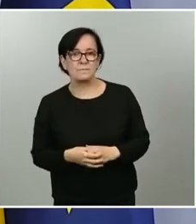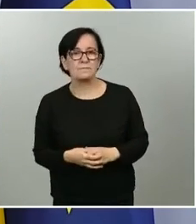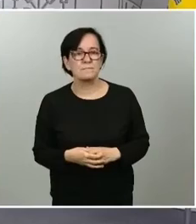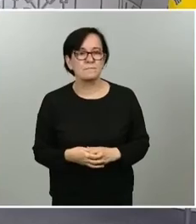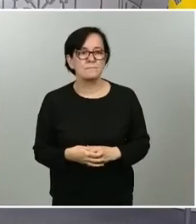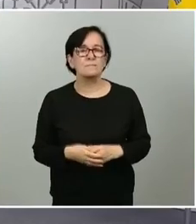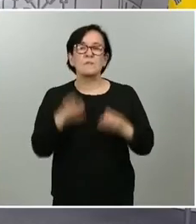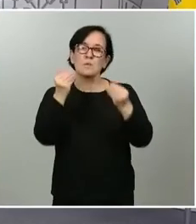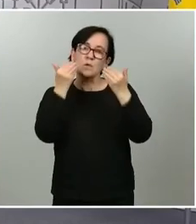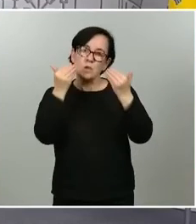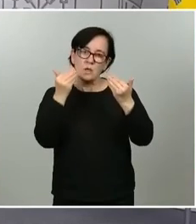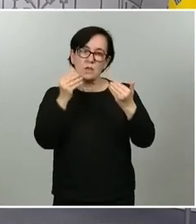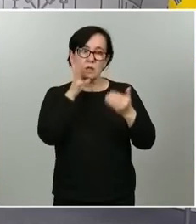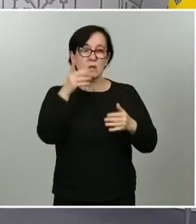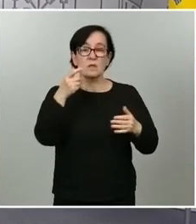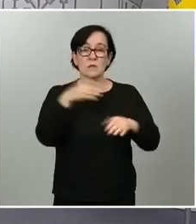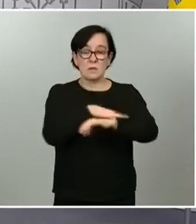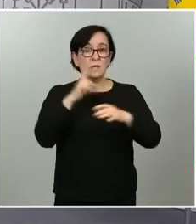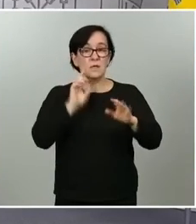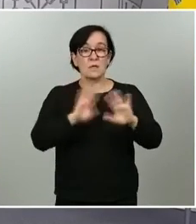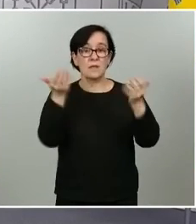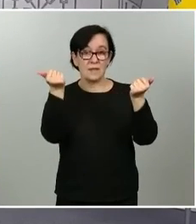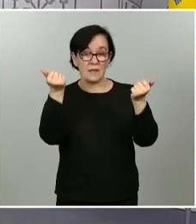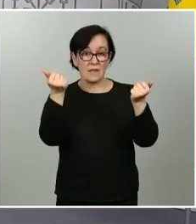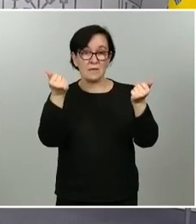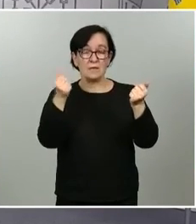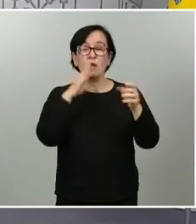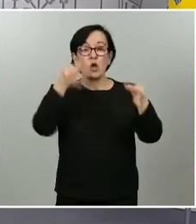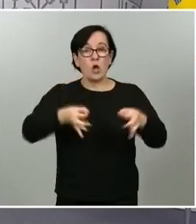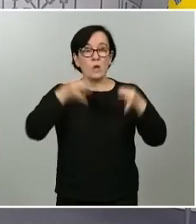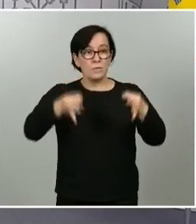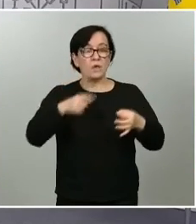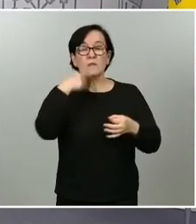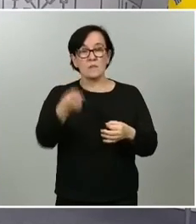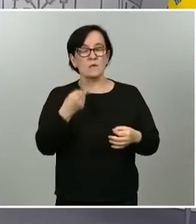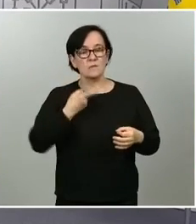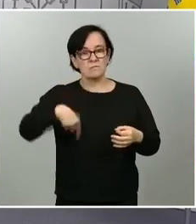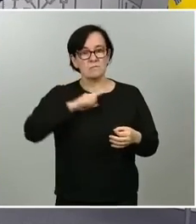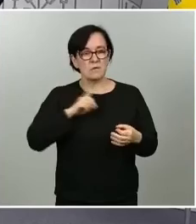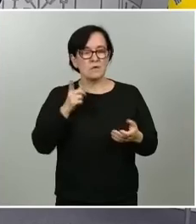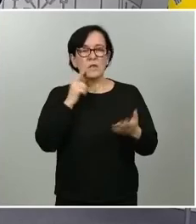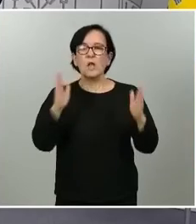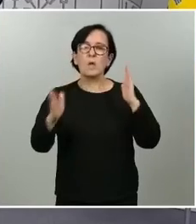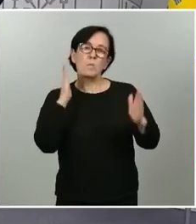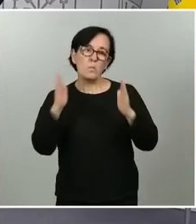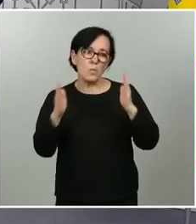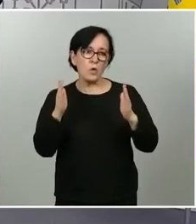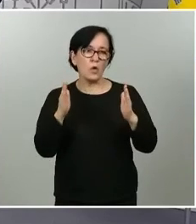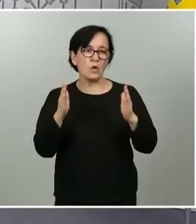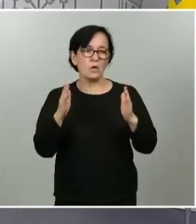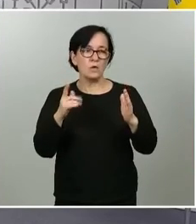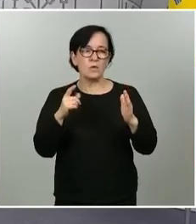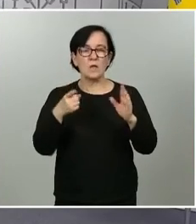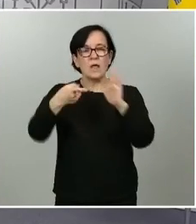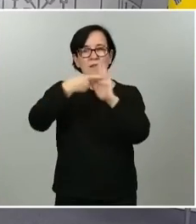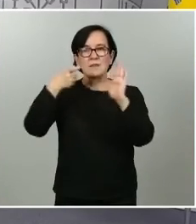gracias ministro y con esto despedimos esta conexión como siempre diciendo que nos encontremos en qué momento nos encontremos de la desescalada